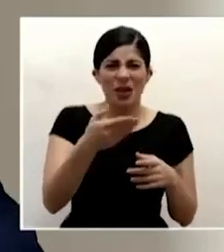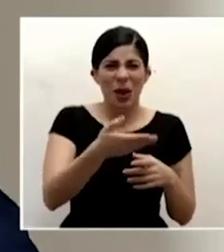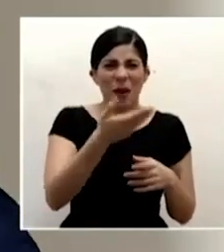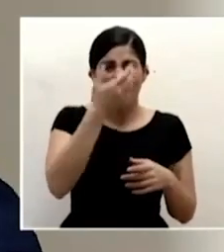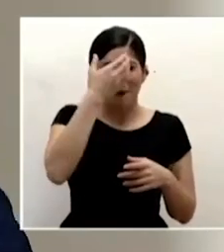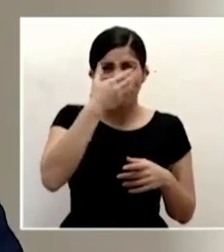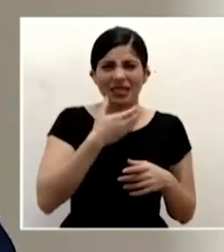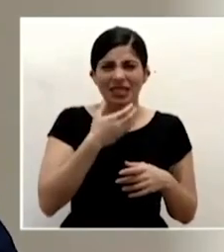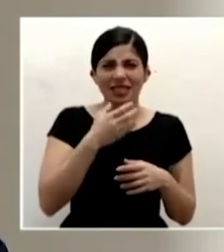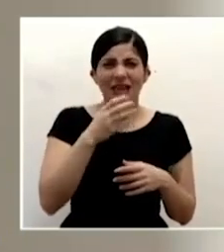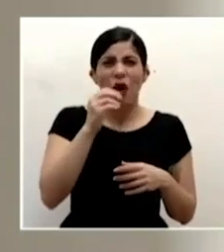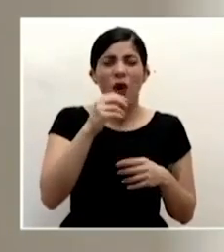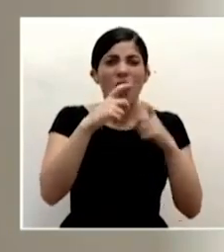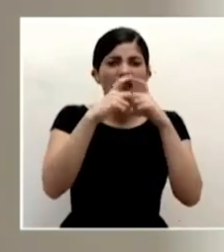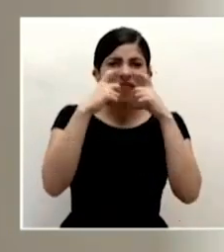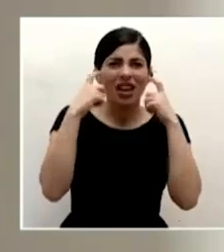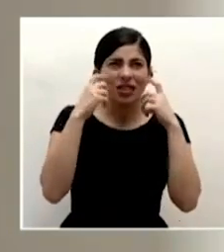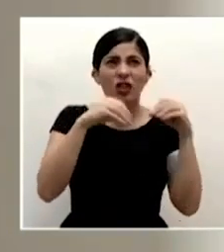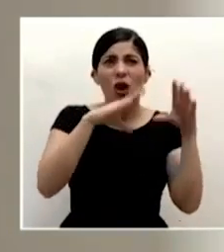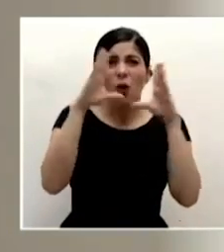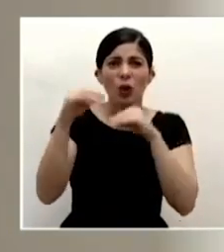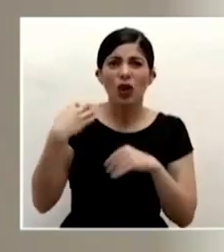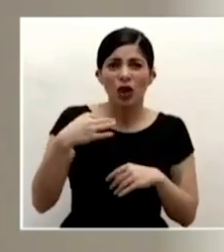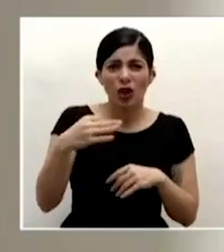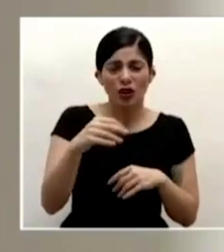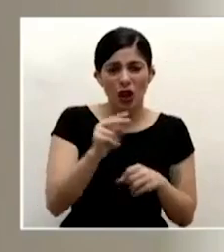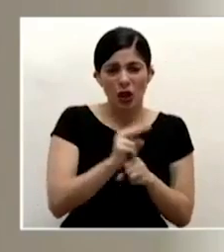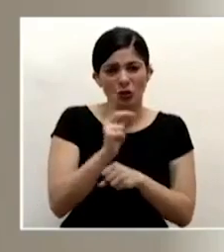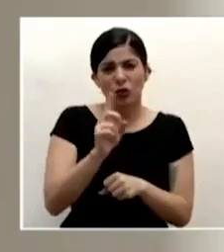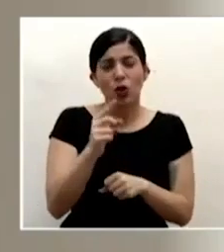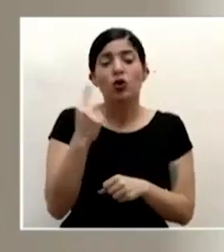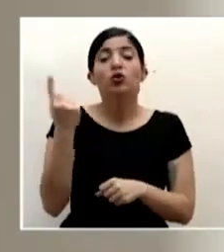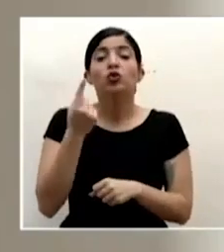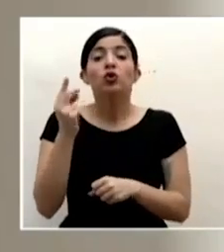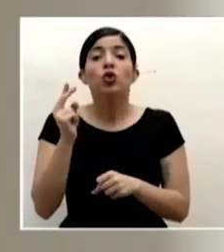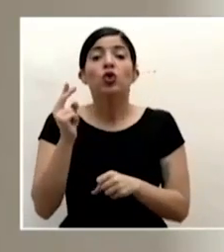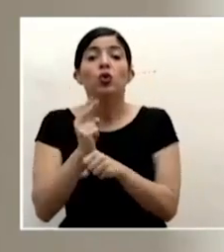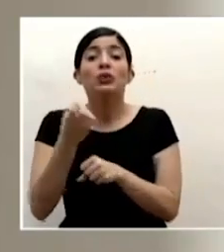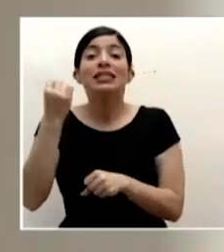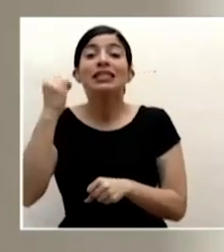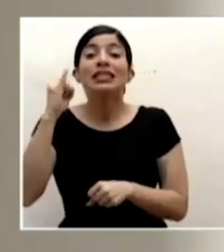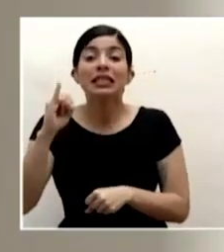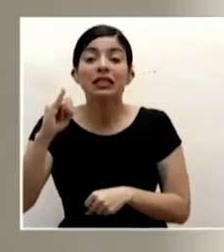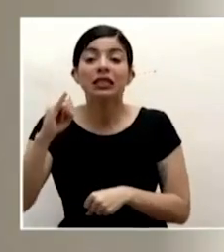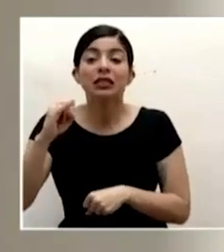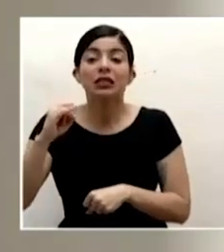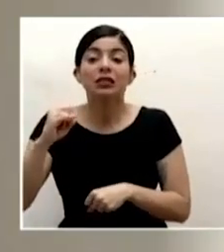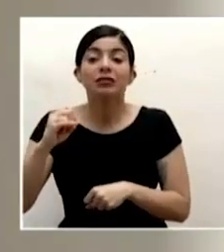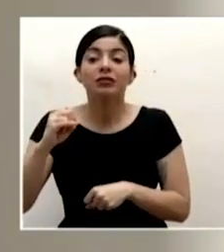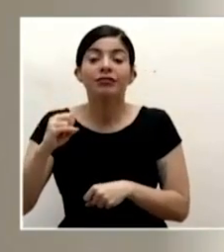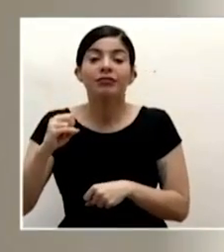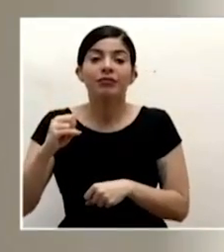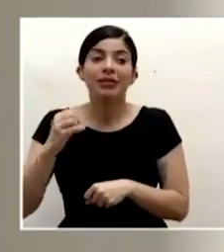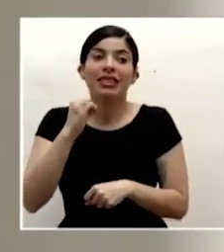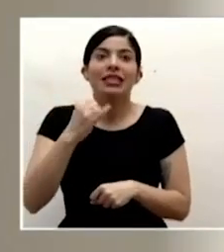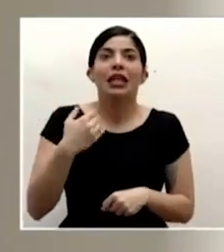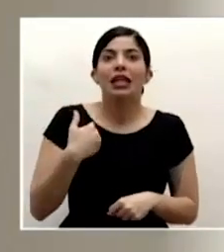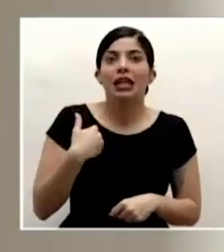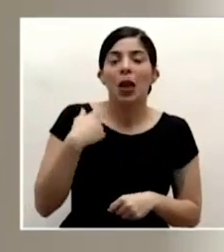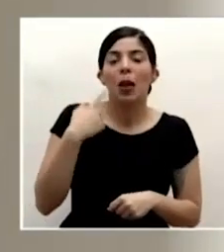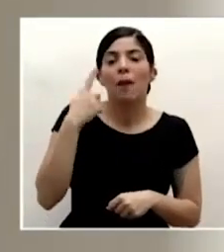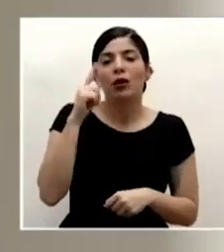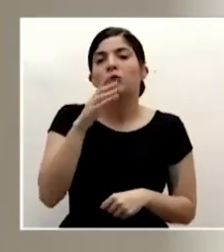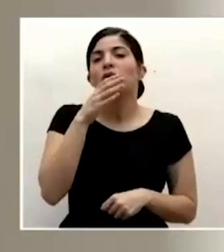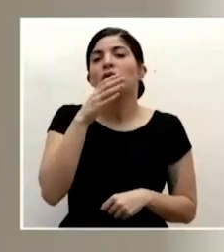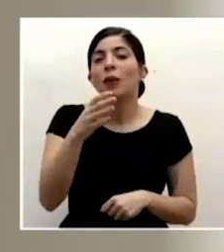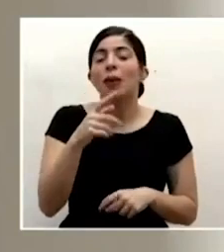de face todo el tiempo simplemente los tiene que usar en los momentos en si lo tiene verá bien porque también es una recomendación pero recomendación con